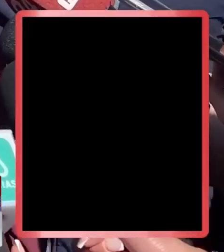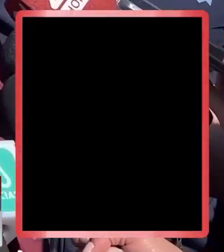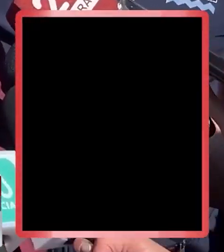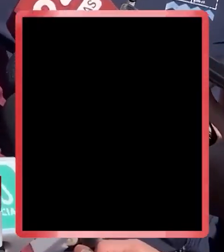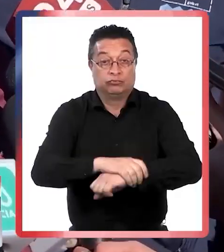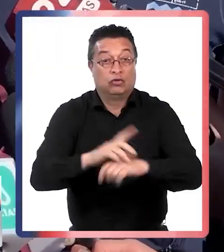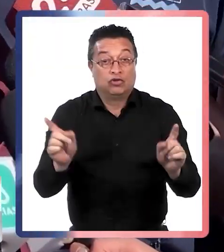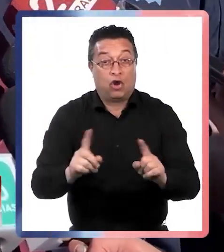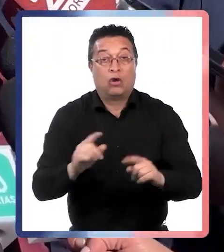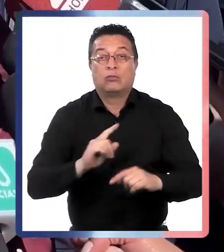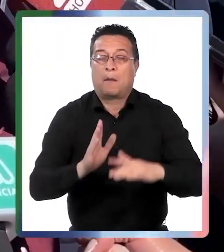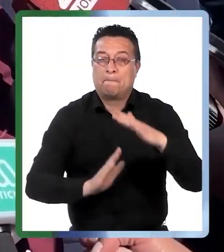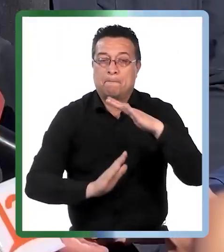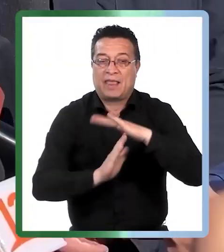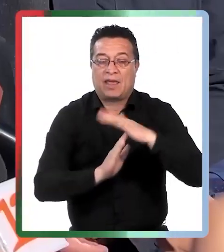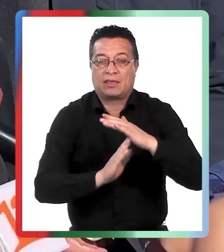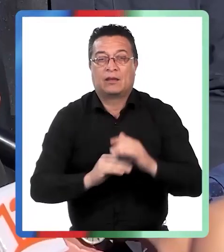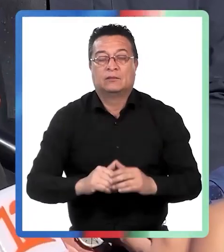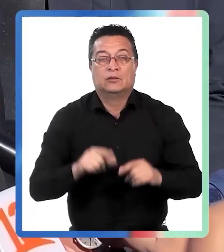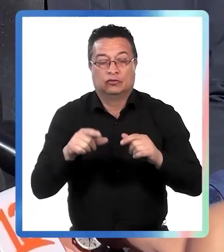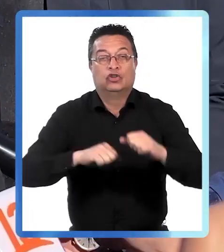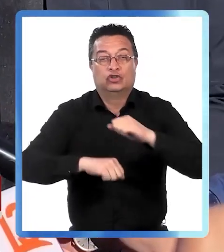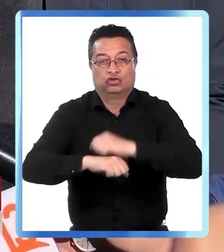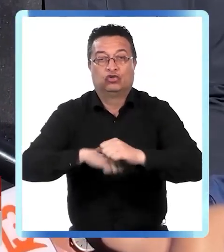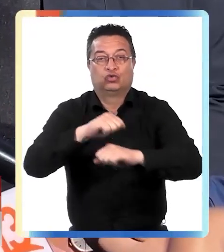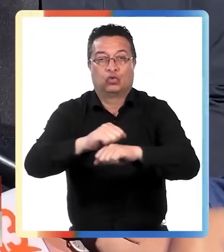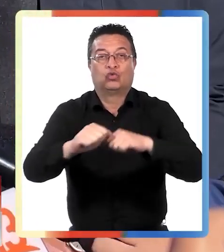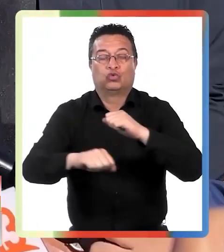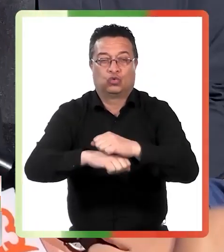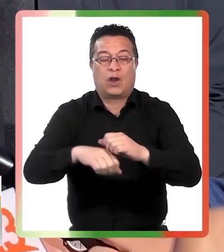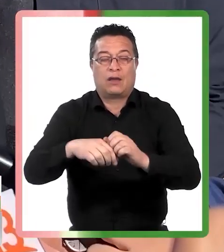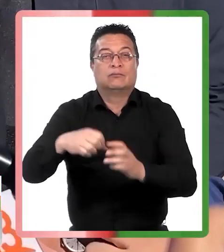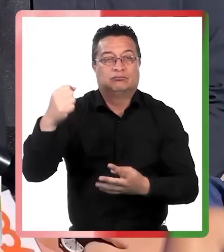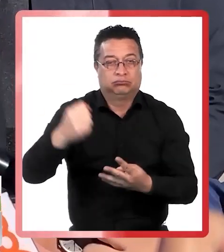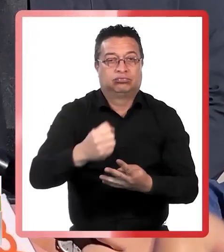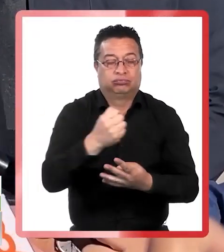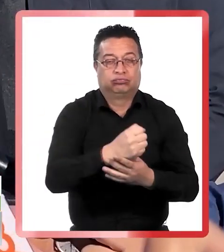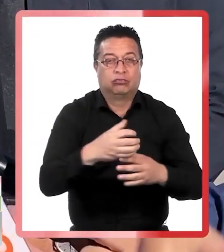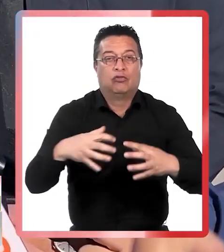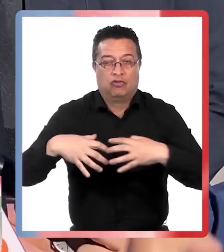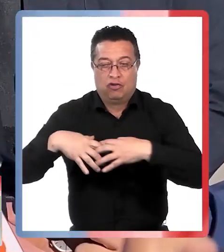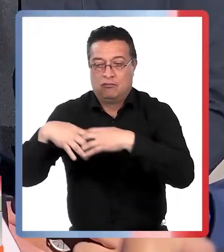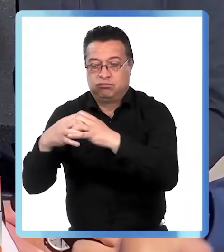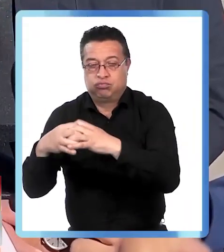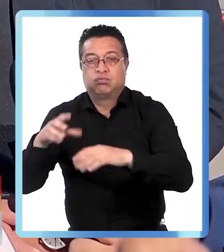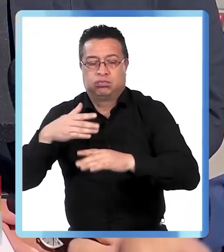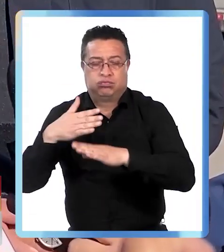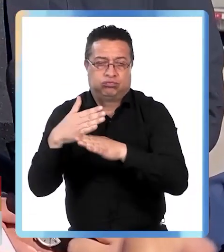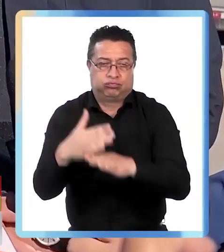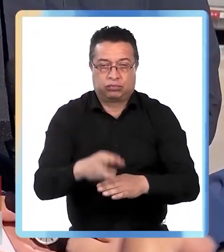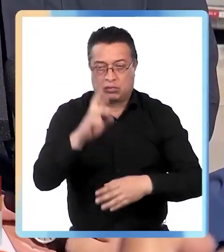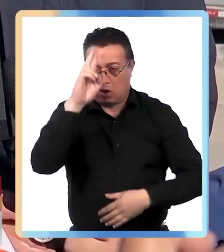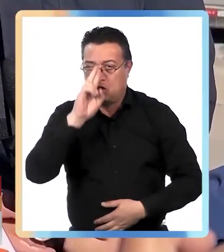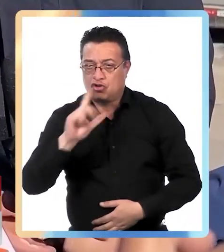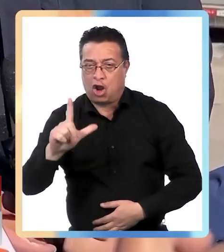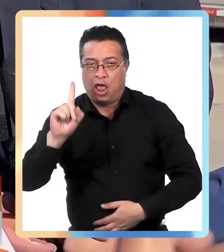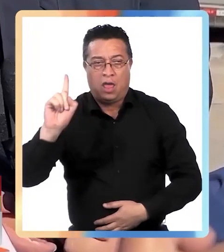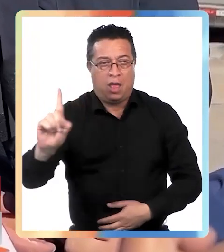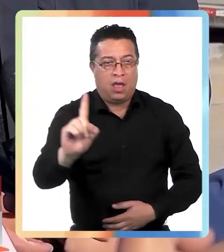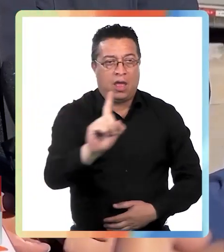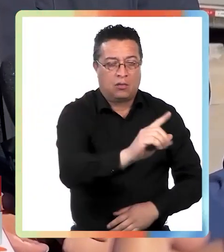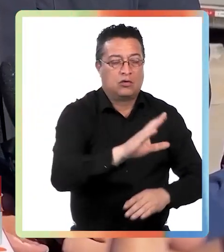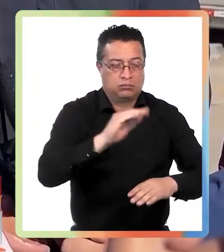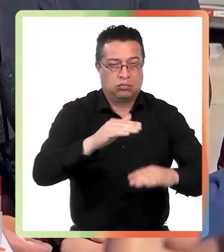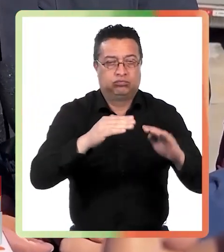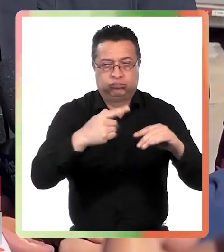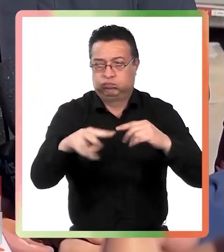se logró su gasto, cierto? Todavía está pendiente. Es una estructura criminal debidamente articulada, con permanencia en el tiempo, con roles y con